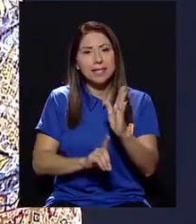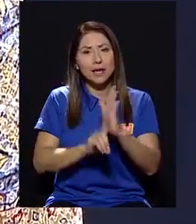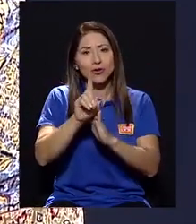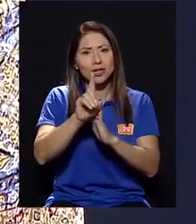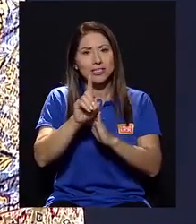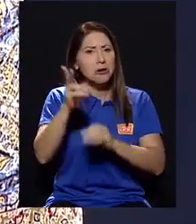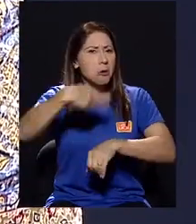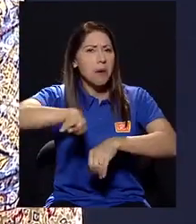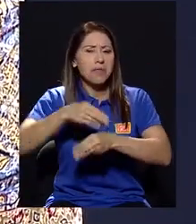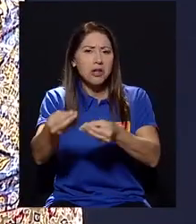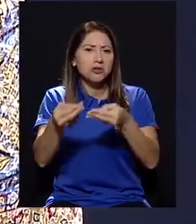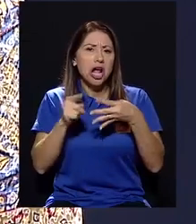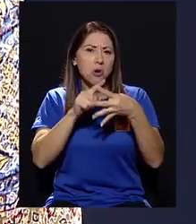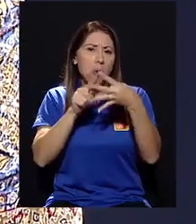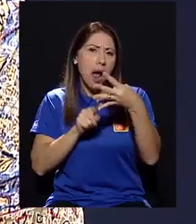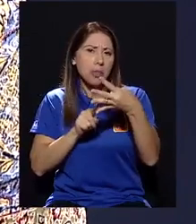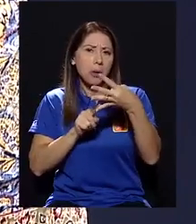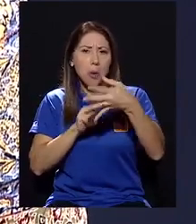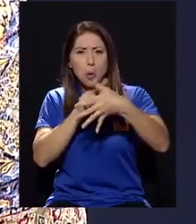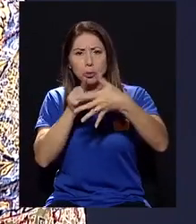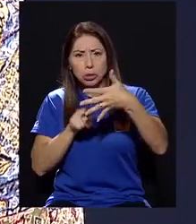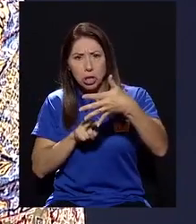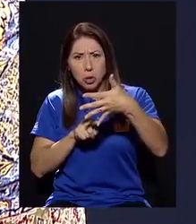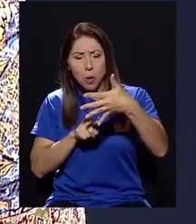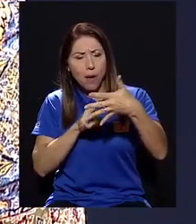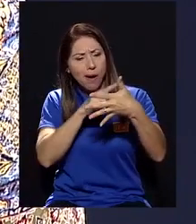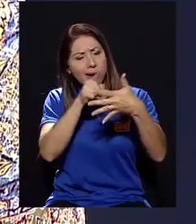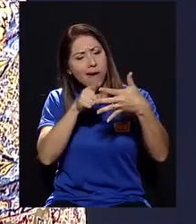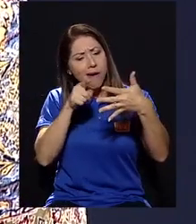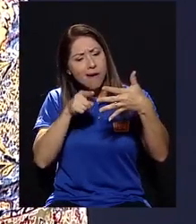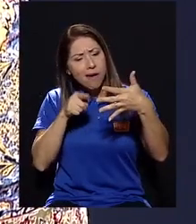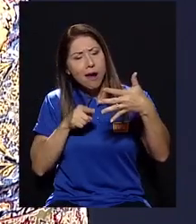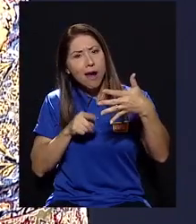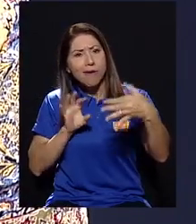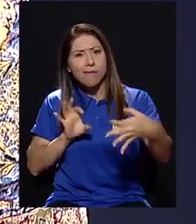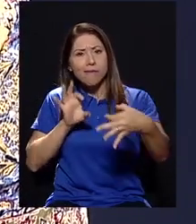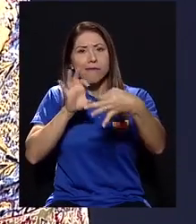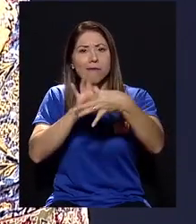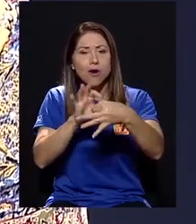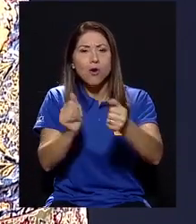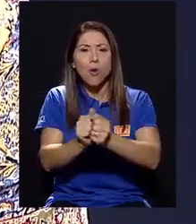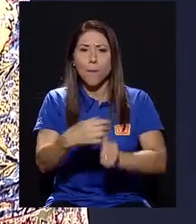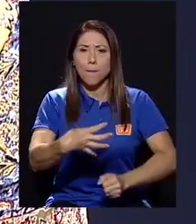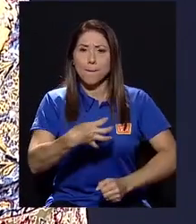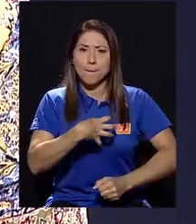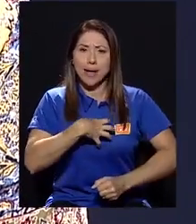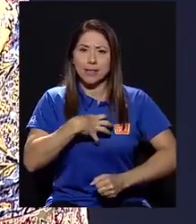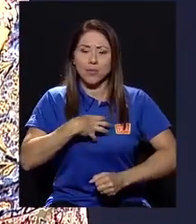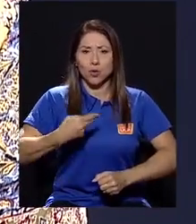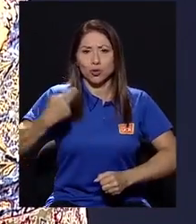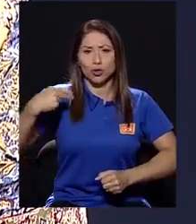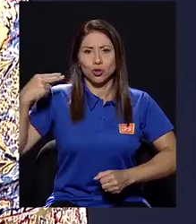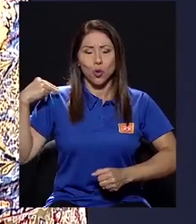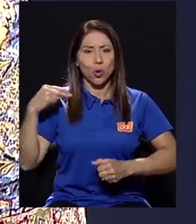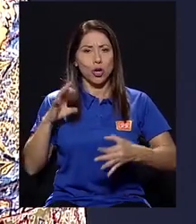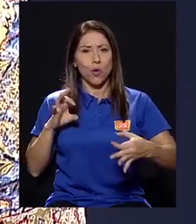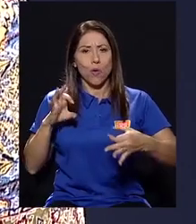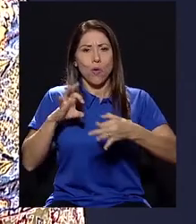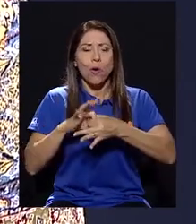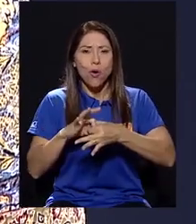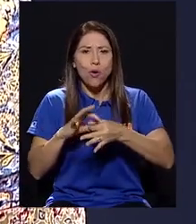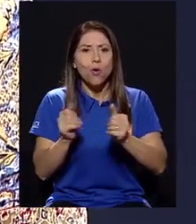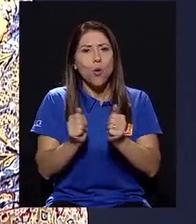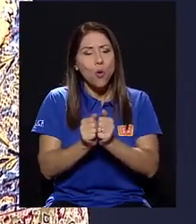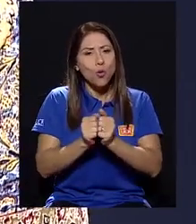normalmente cuatro o cinco ejes de desarrollo. Y en este caso lo vinculamos con los aspectos de patrimonio histórico, con los aspectos